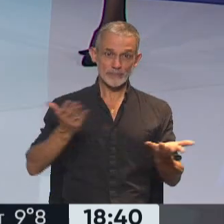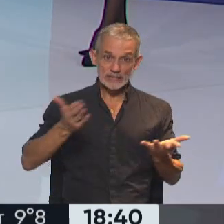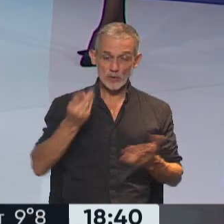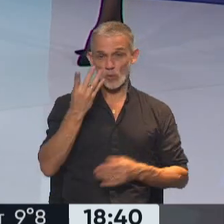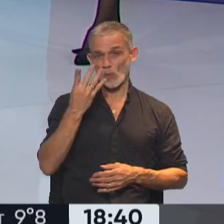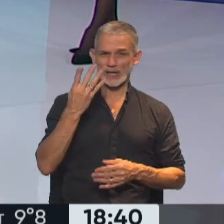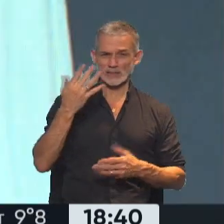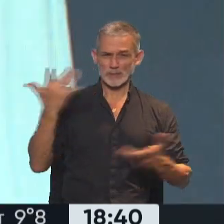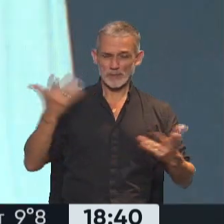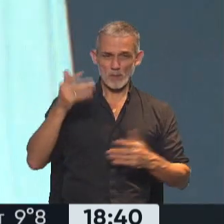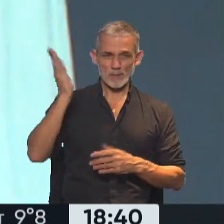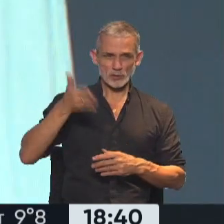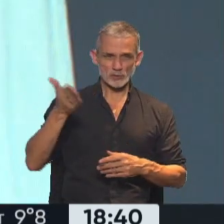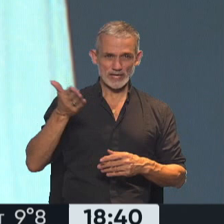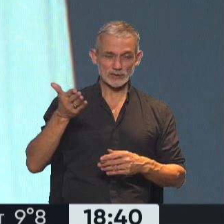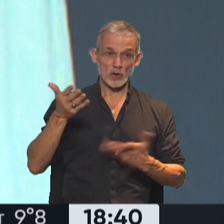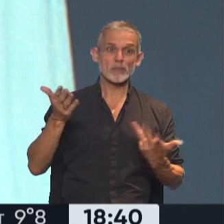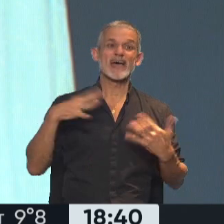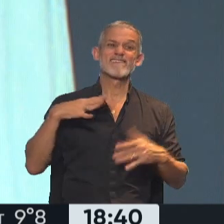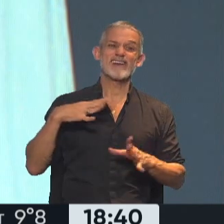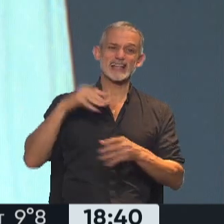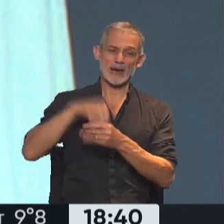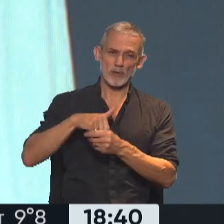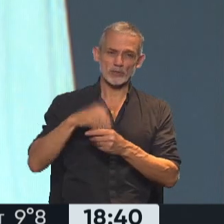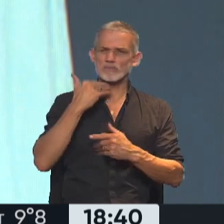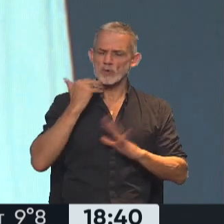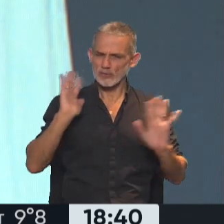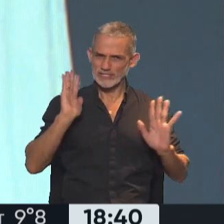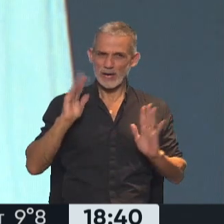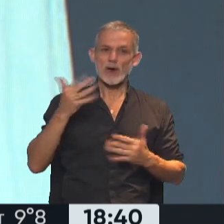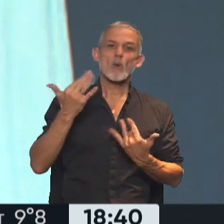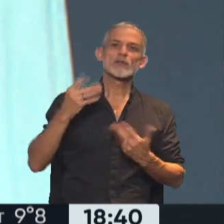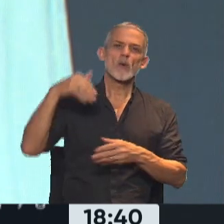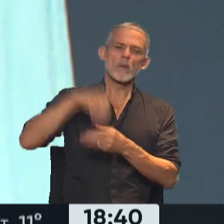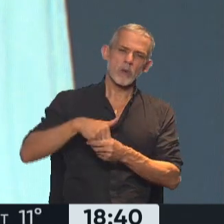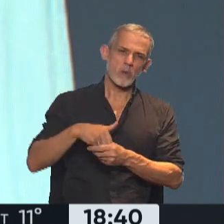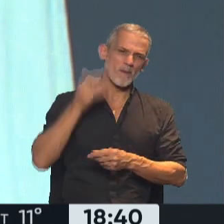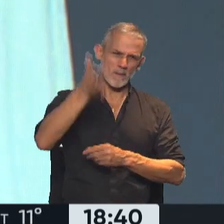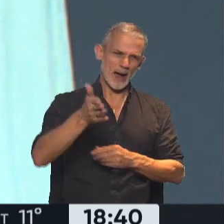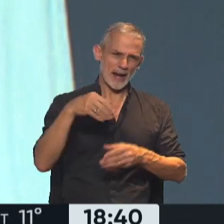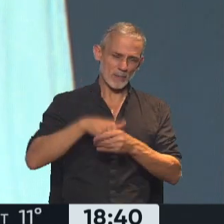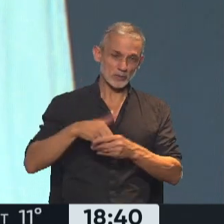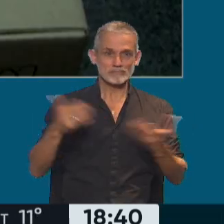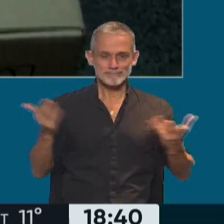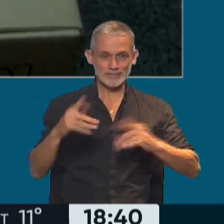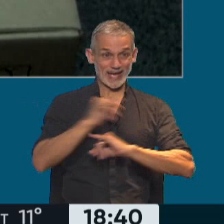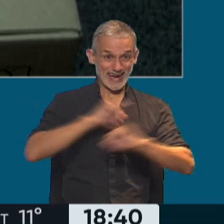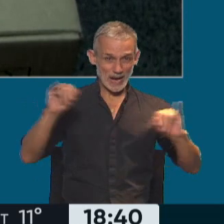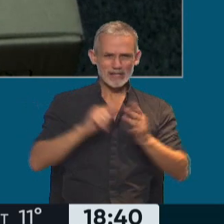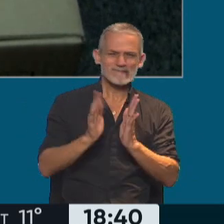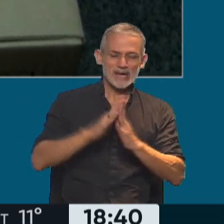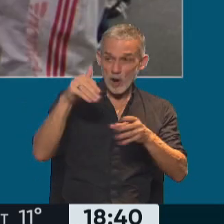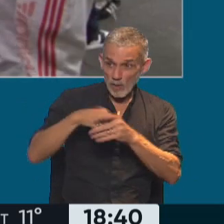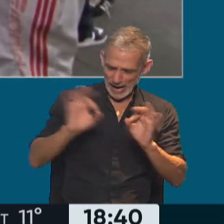un 40 y pico por ciento. No, no, de 40 y pico que falta. No, no se sabe todavía cuántos pueden llegar a ir a votar, pero parte de la campaña va a estar